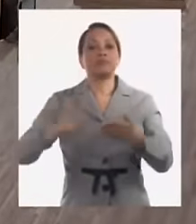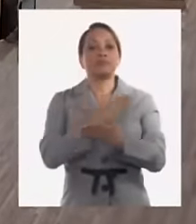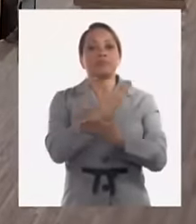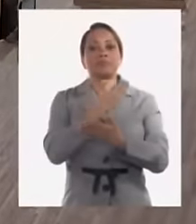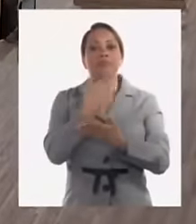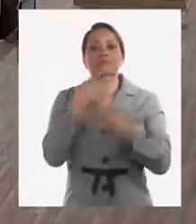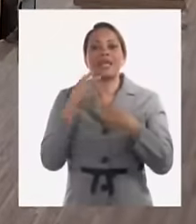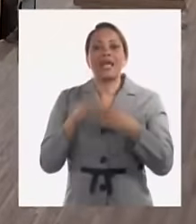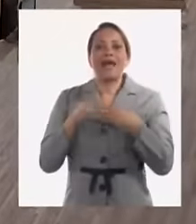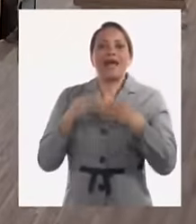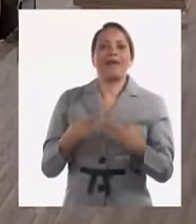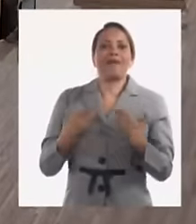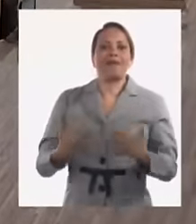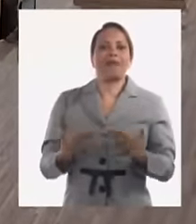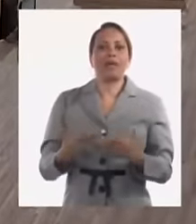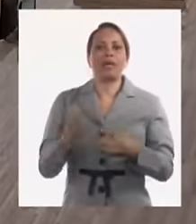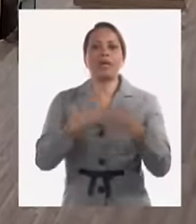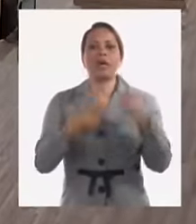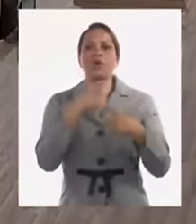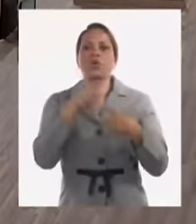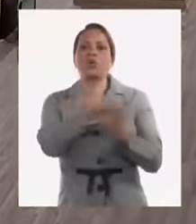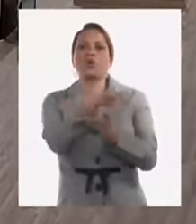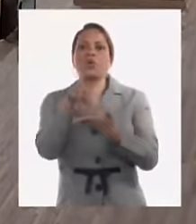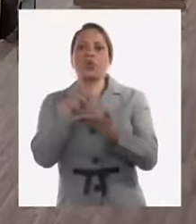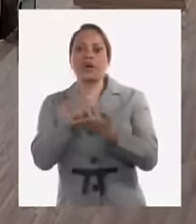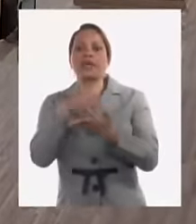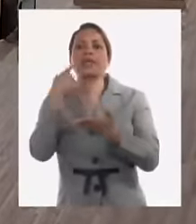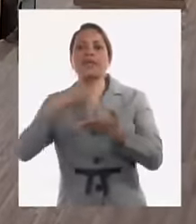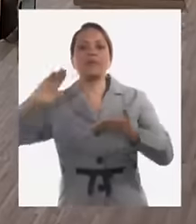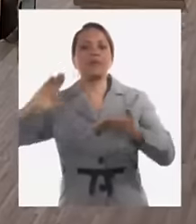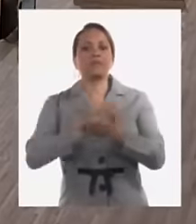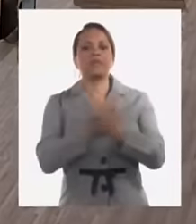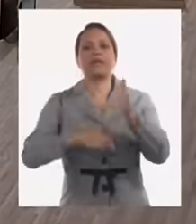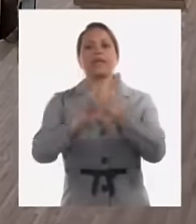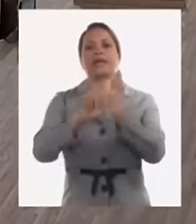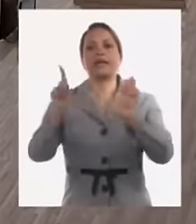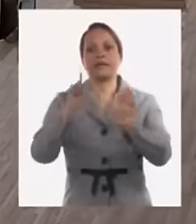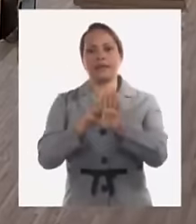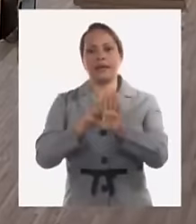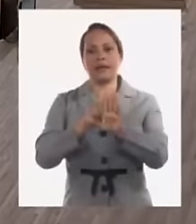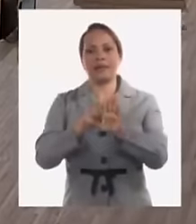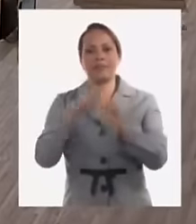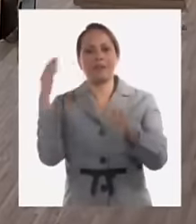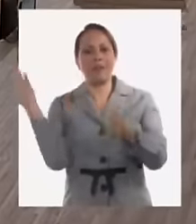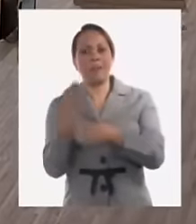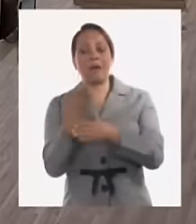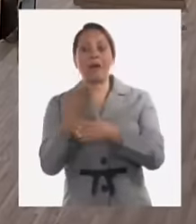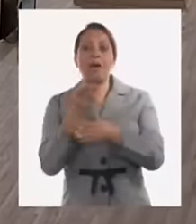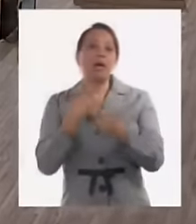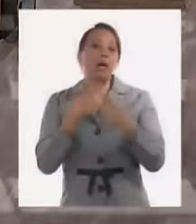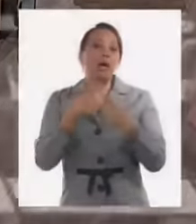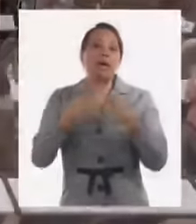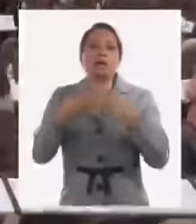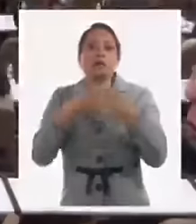blandenguería que hay en muchos lugares en el enfrentamiento que pasan cosas y no pasa nada